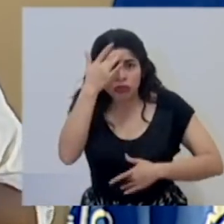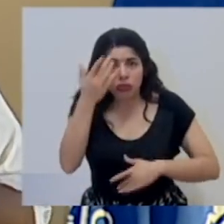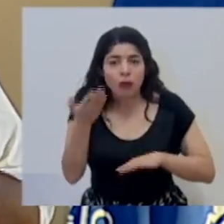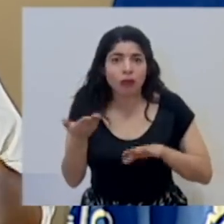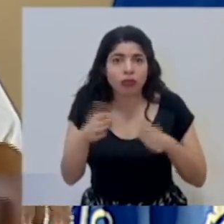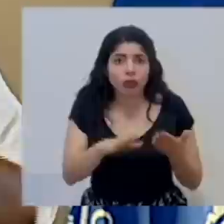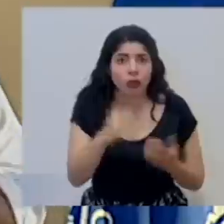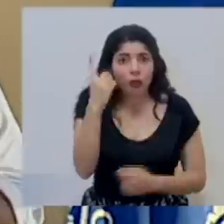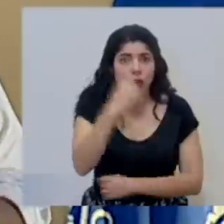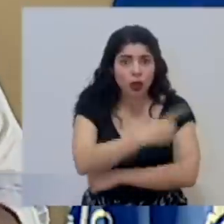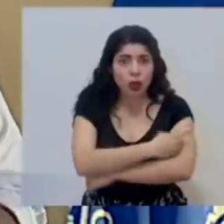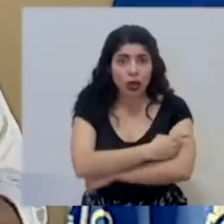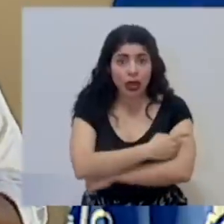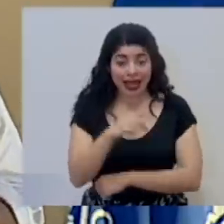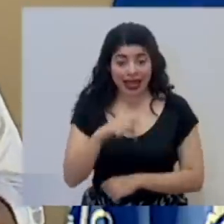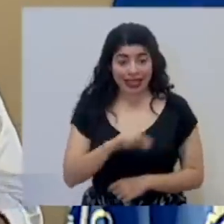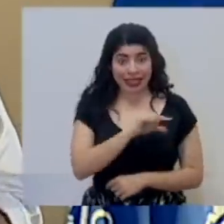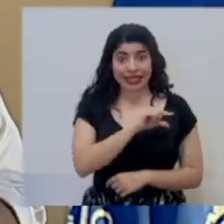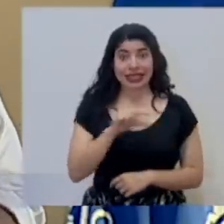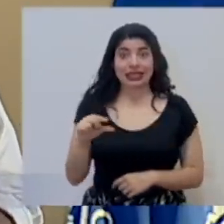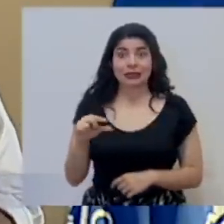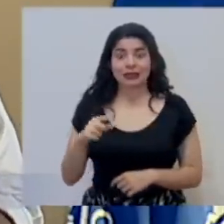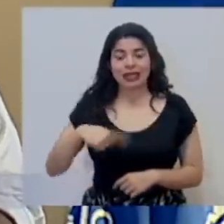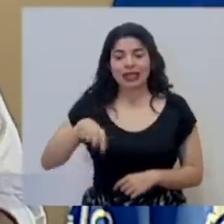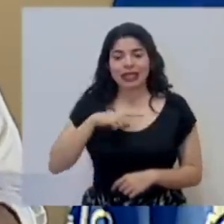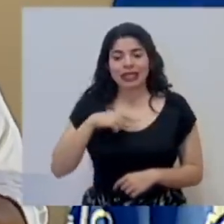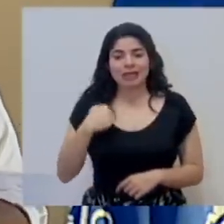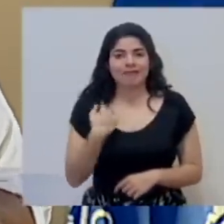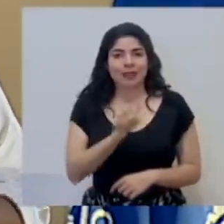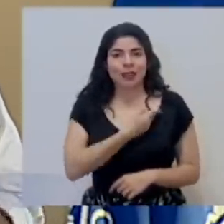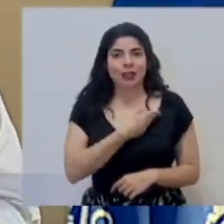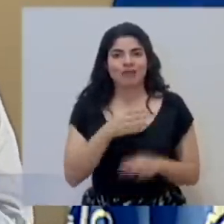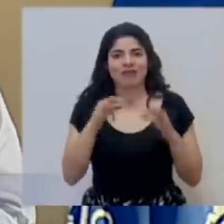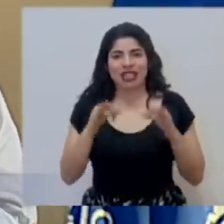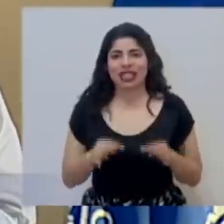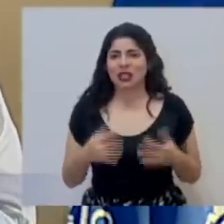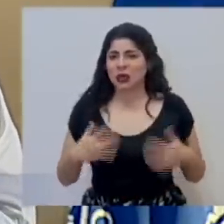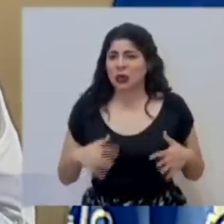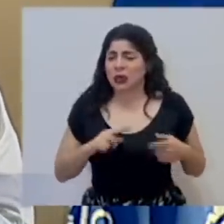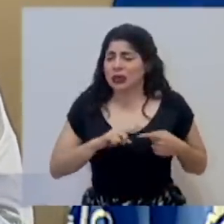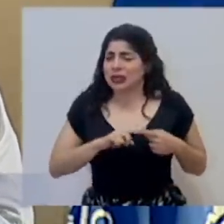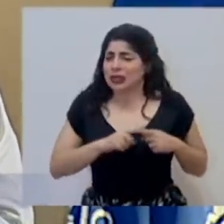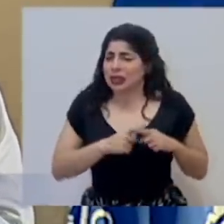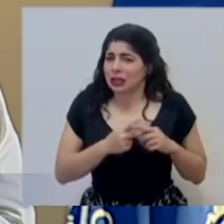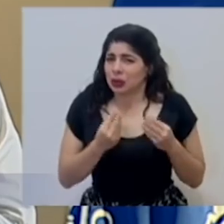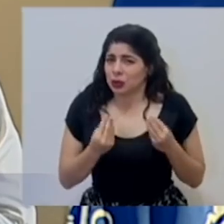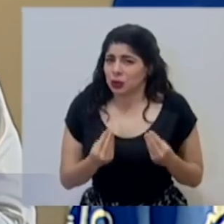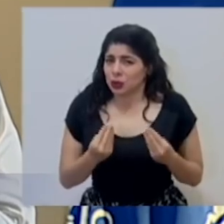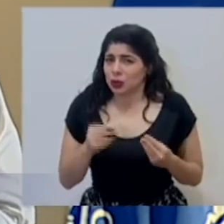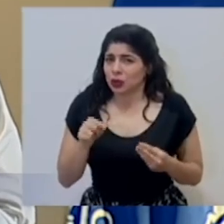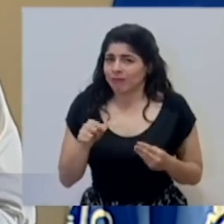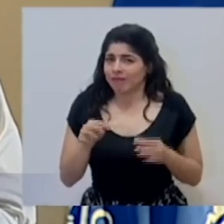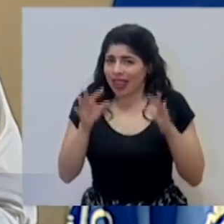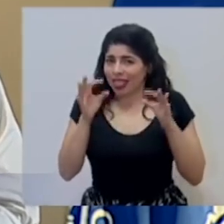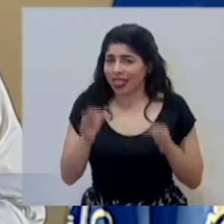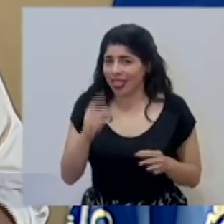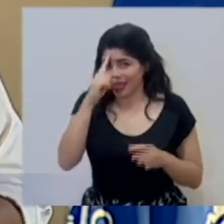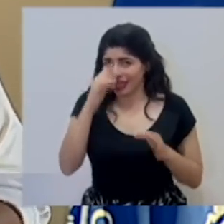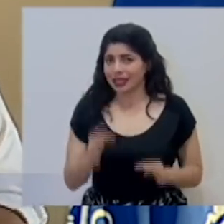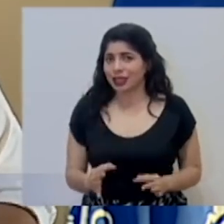y en esta semana tuvimos que tomar una decisión muy dolorosa. De hecho,